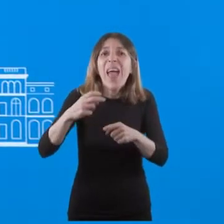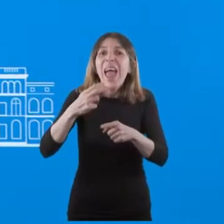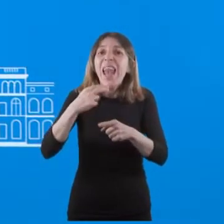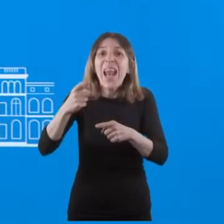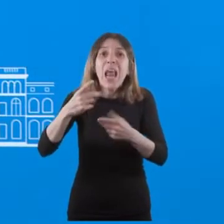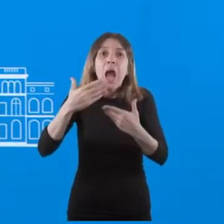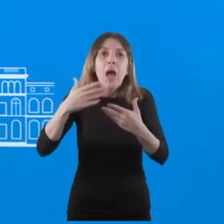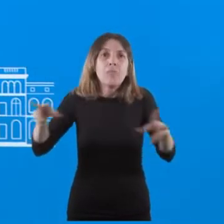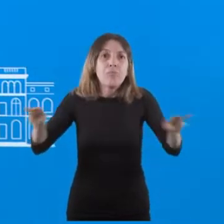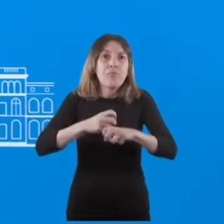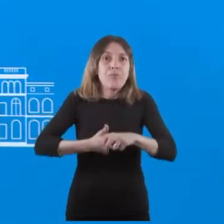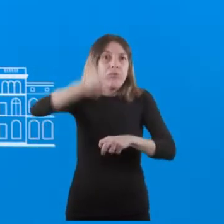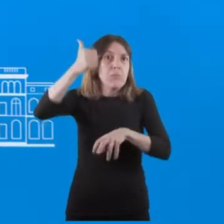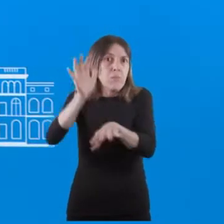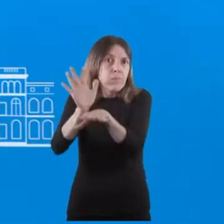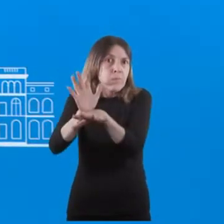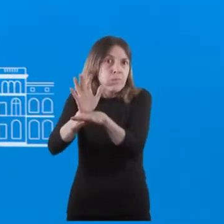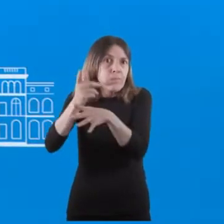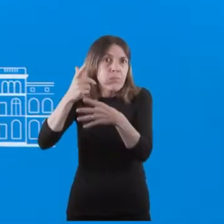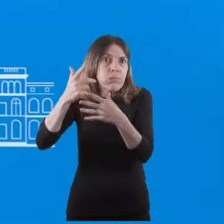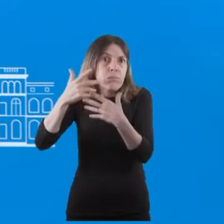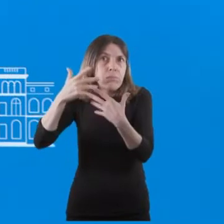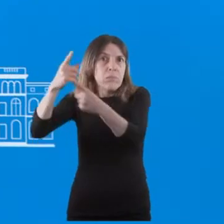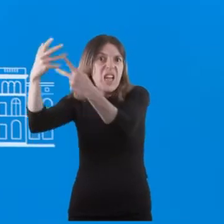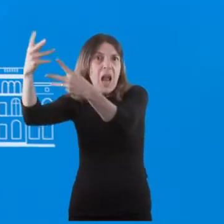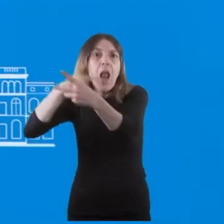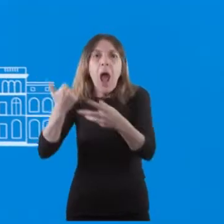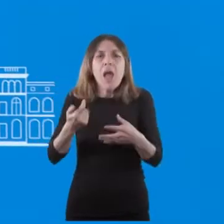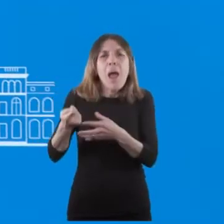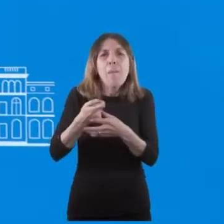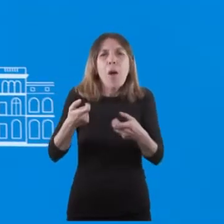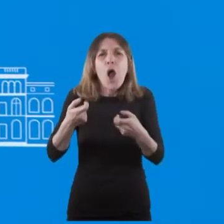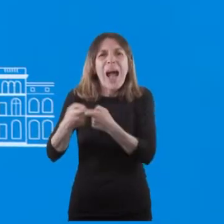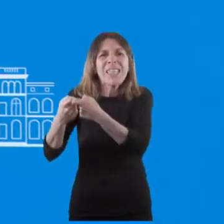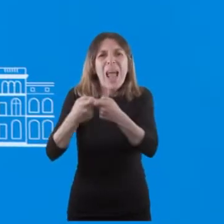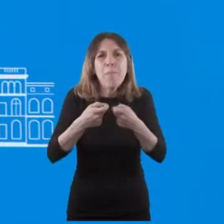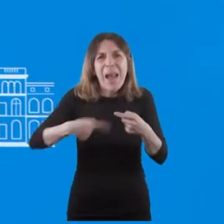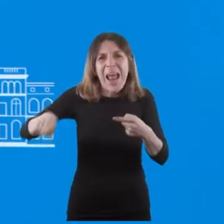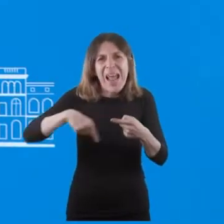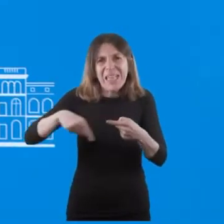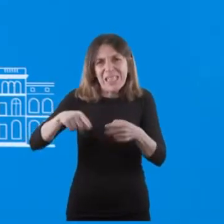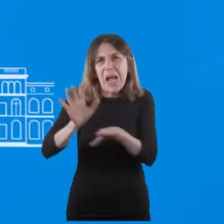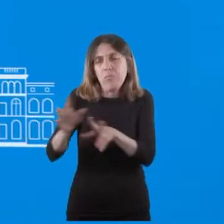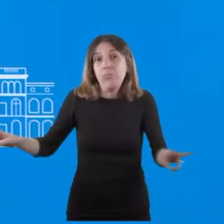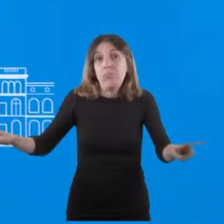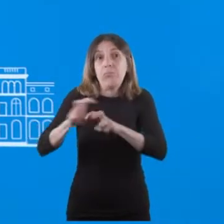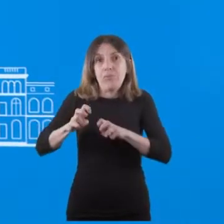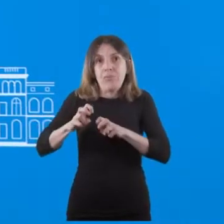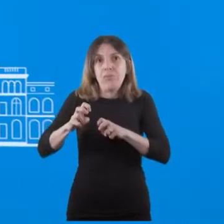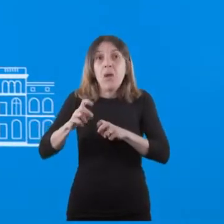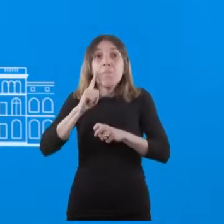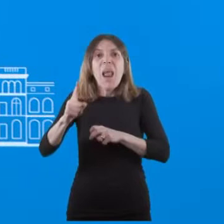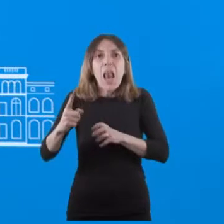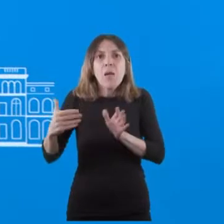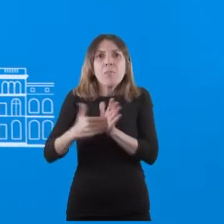estamos hablando y esas empresas en la Argentina son un grupo muy pequeño de empresas que deben haber tenido una facturación de más de mil